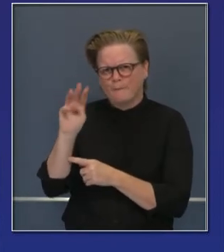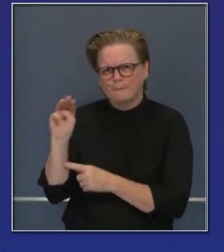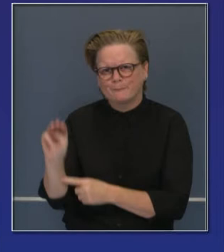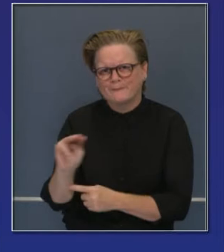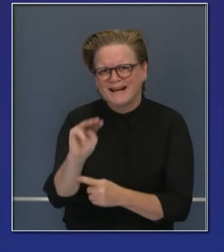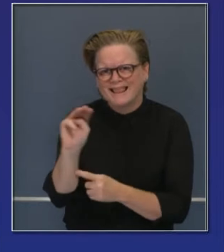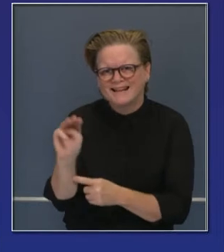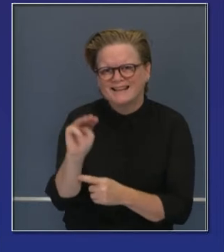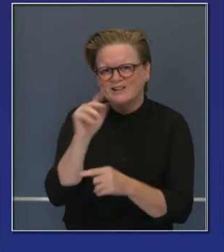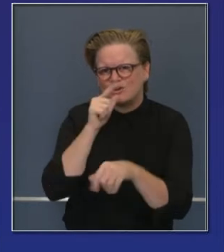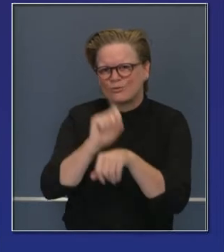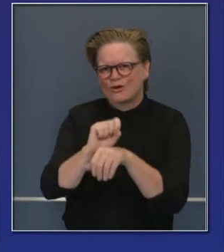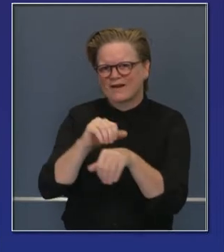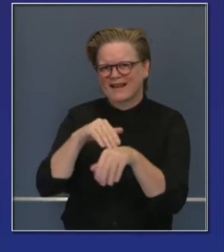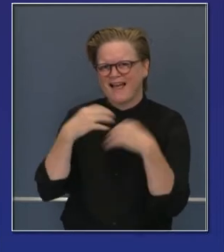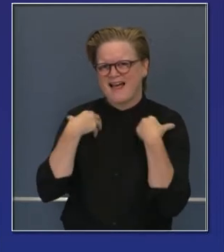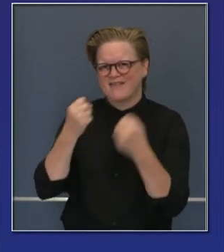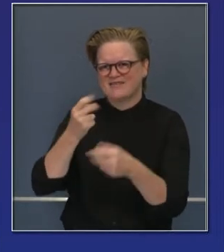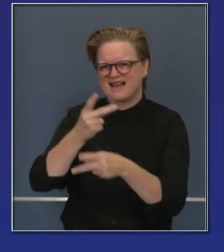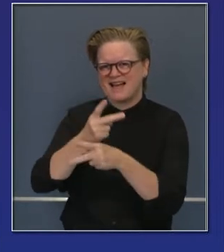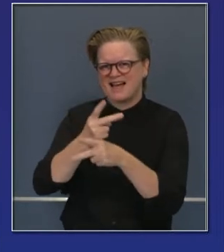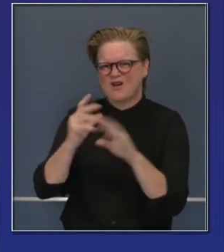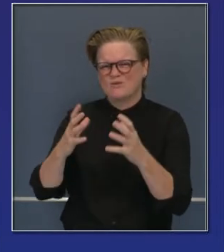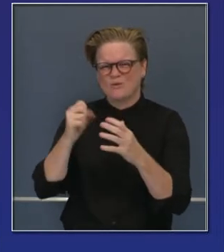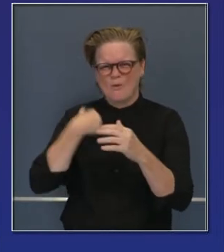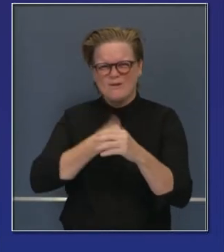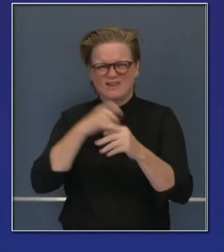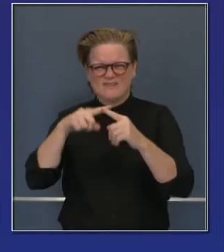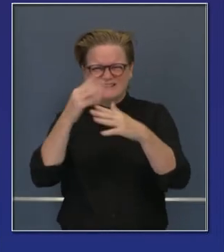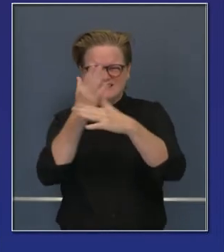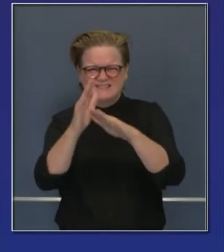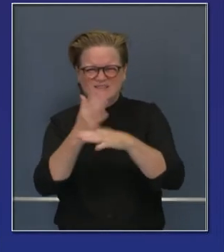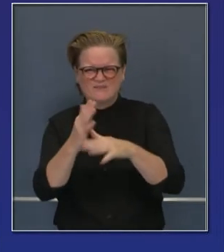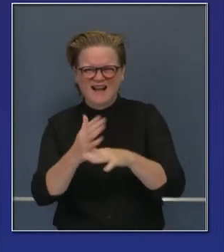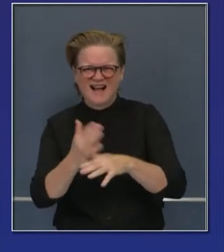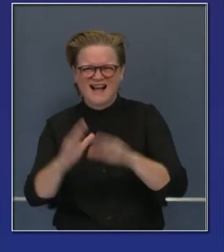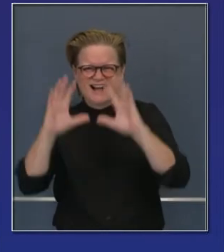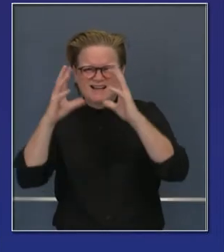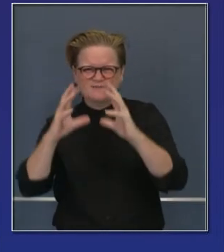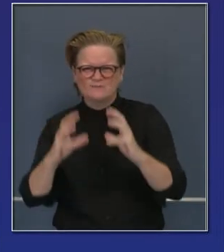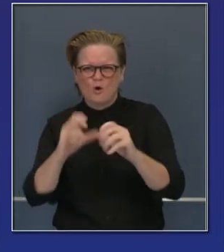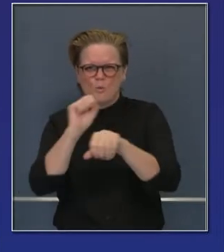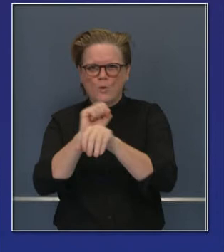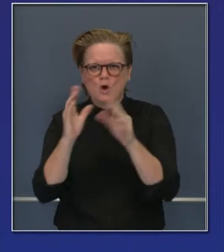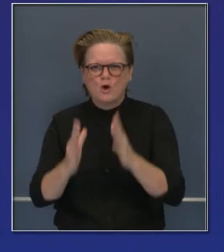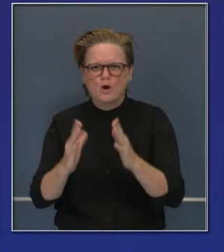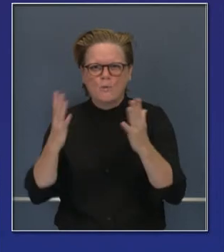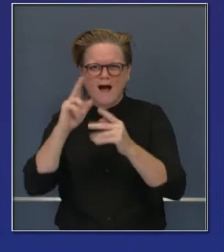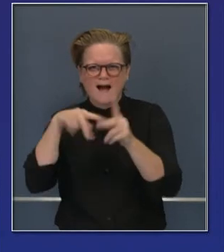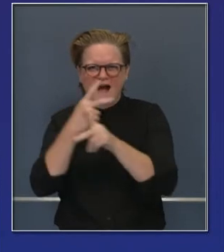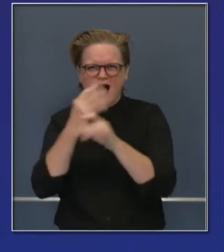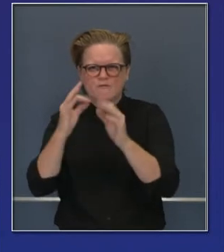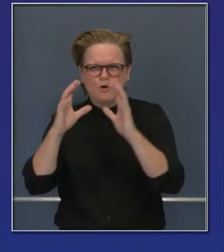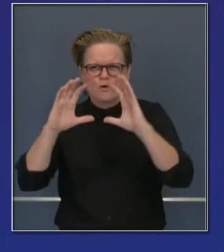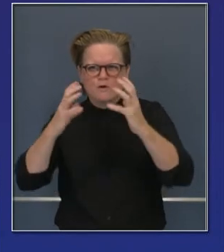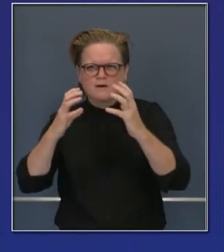2.4 millones de personas para saber cómo proporcionar a estos grupos